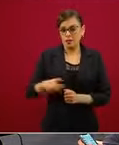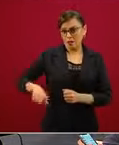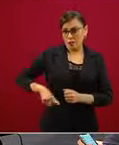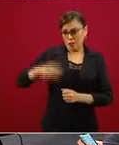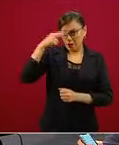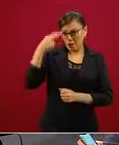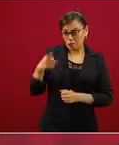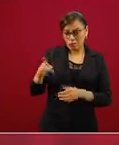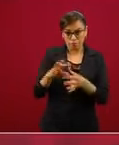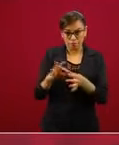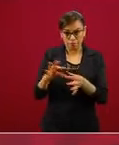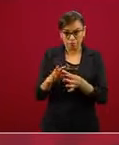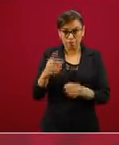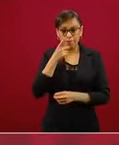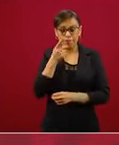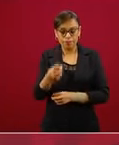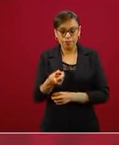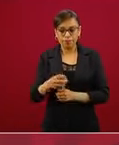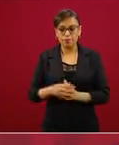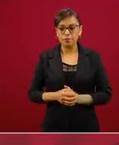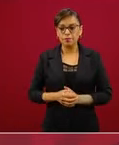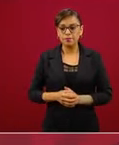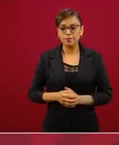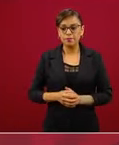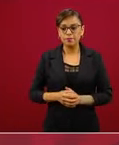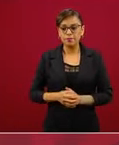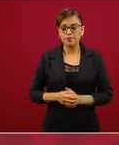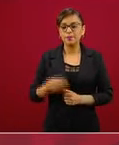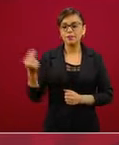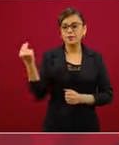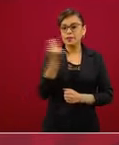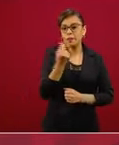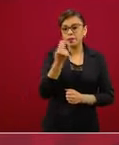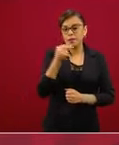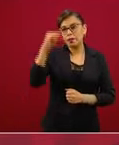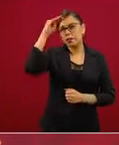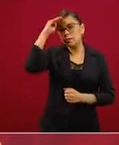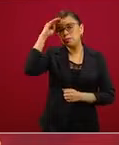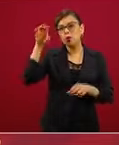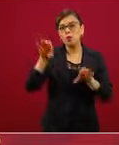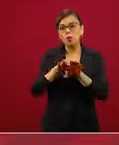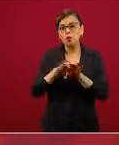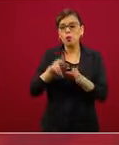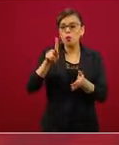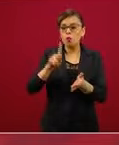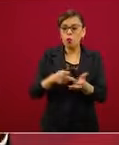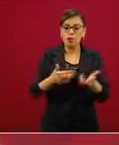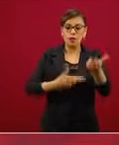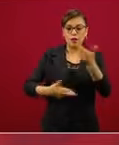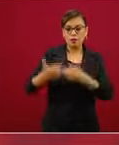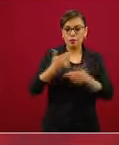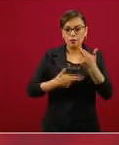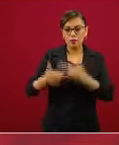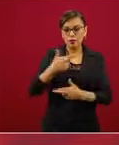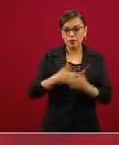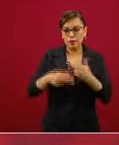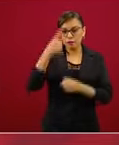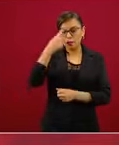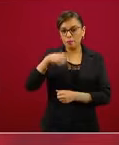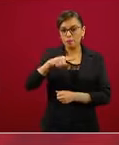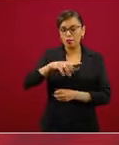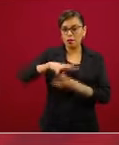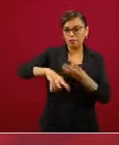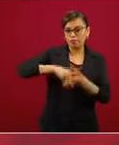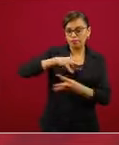jefa de gobierno, y es tenemos que ver cómo regresamos a esta nueva normalidad, cómo reactivamos la economía,